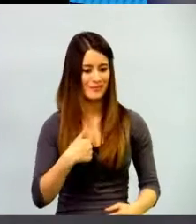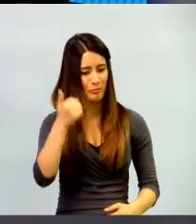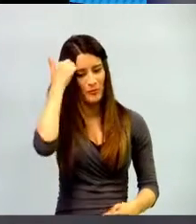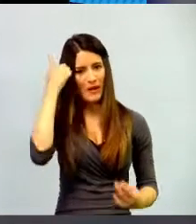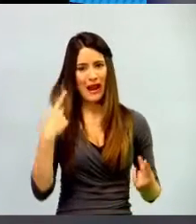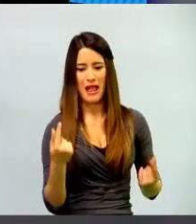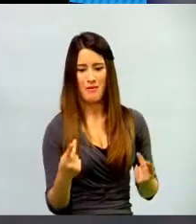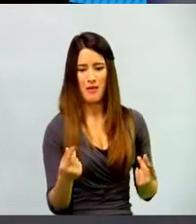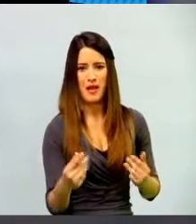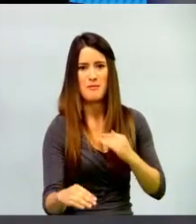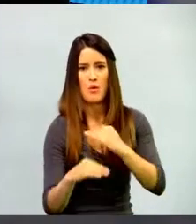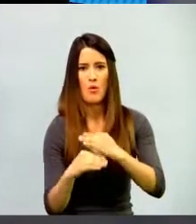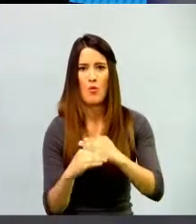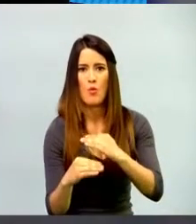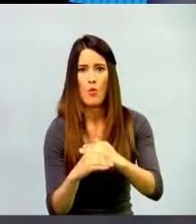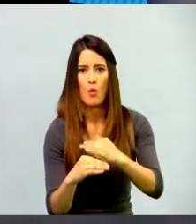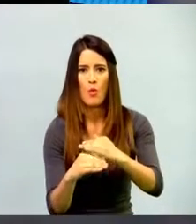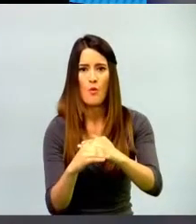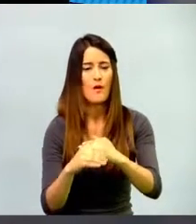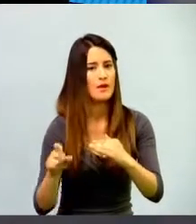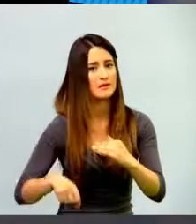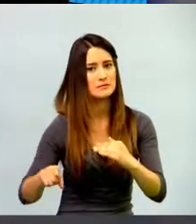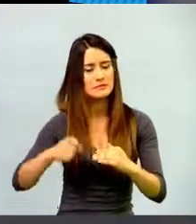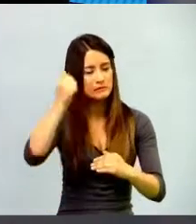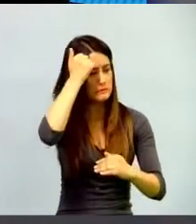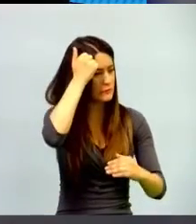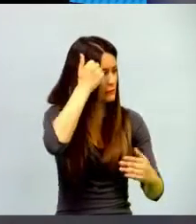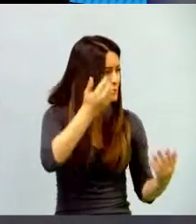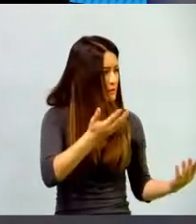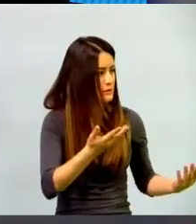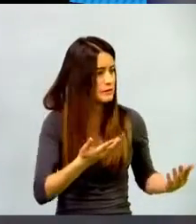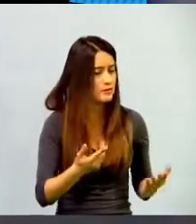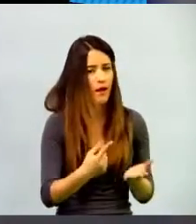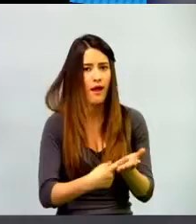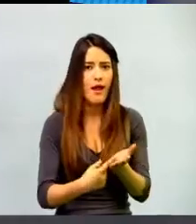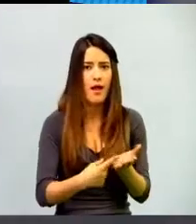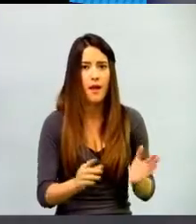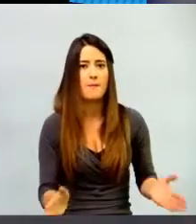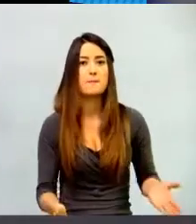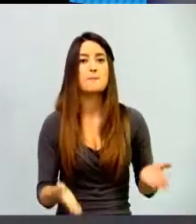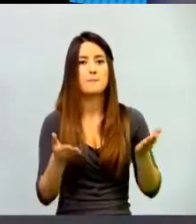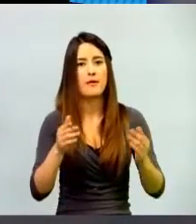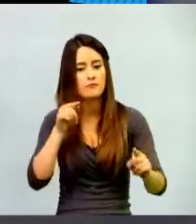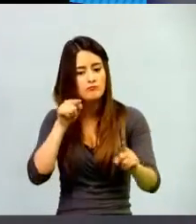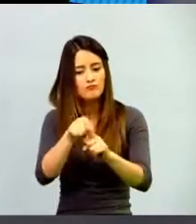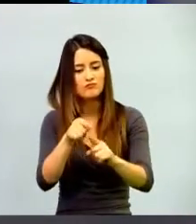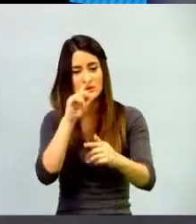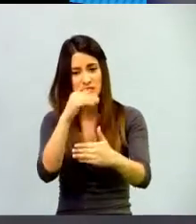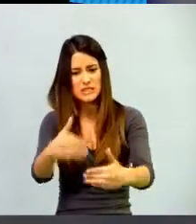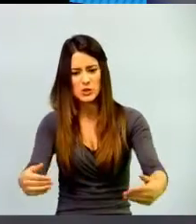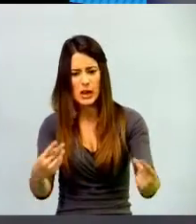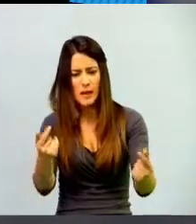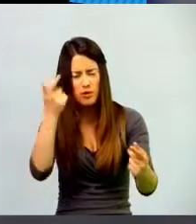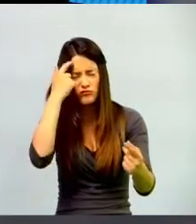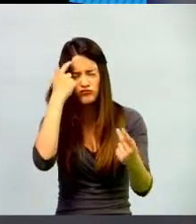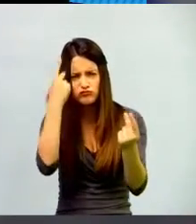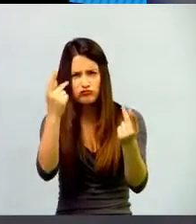vayan sincrónicamente entre docente y estudiante? Para nosotros es